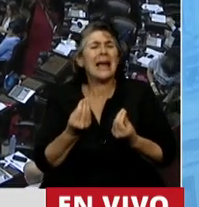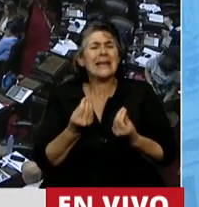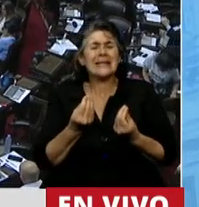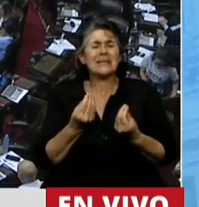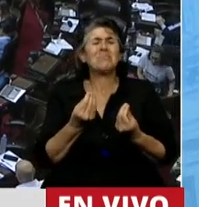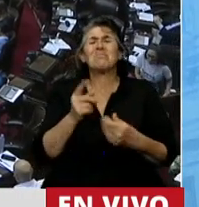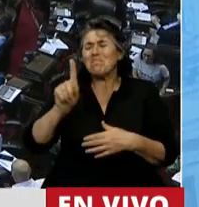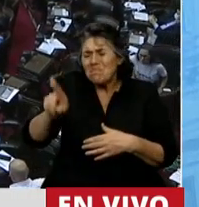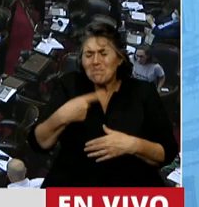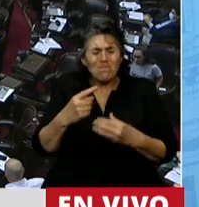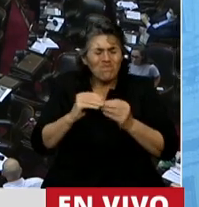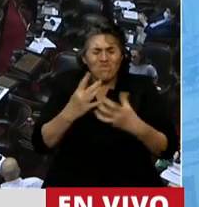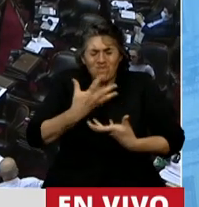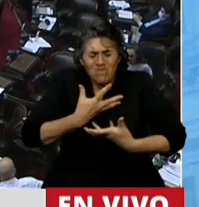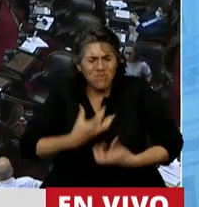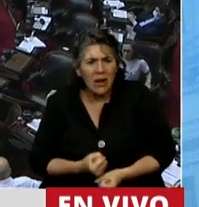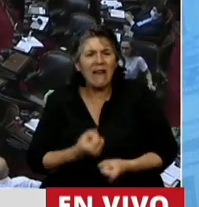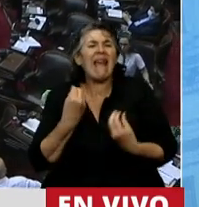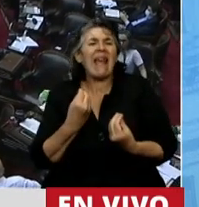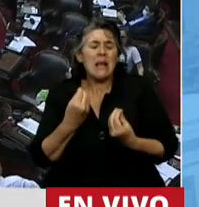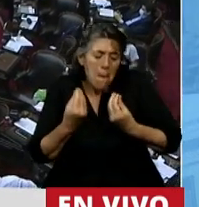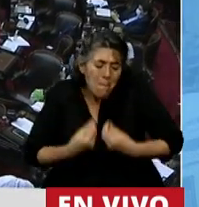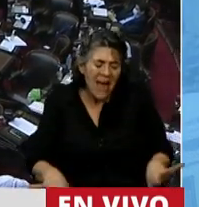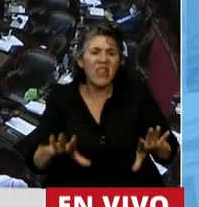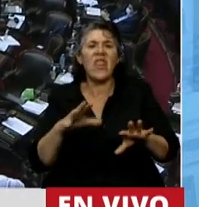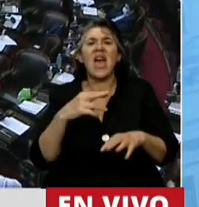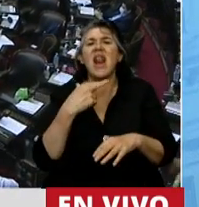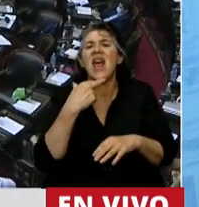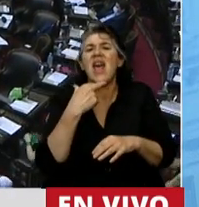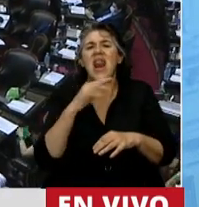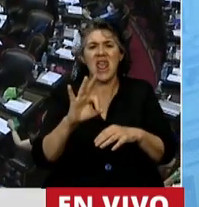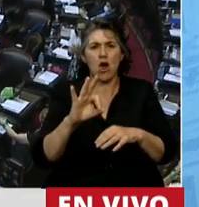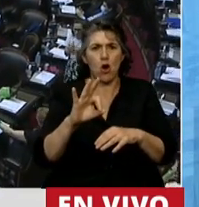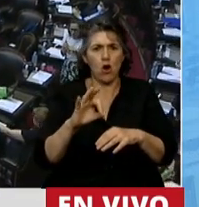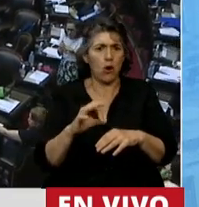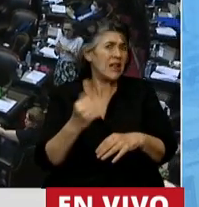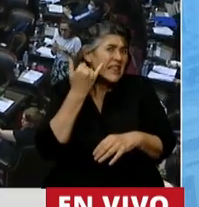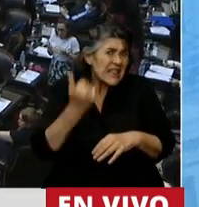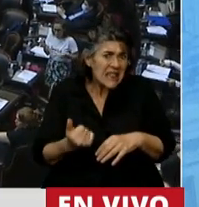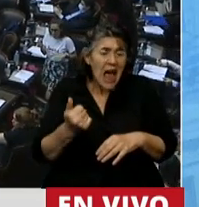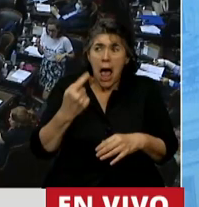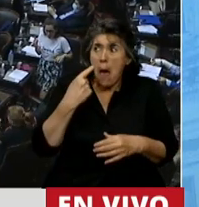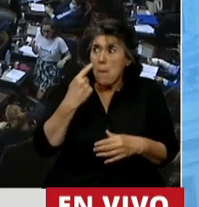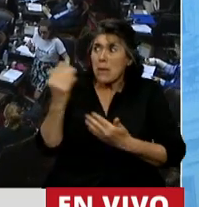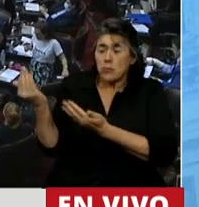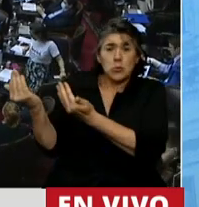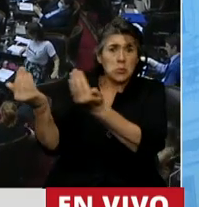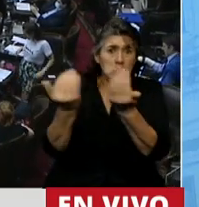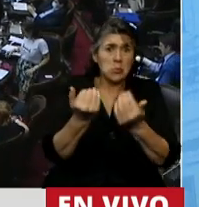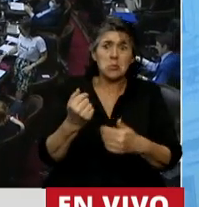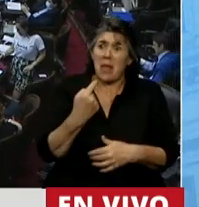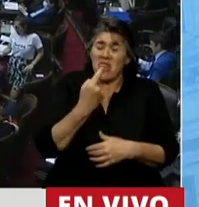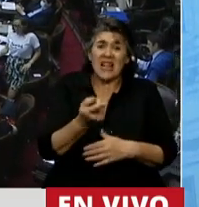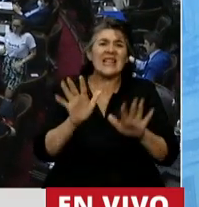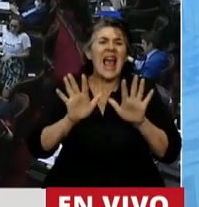llevar y lo va a carrear toda su vida. Muchos casos de la realidad lo demuestran así, y ese